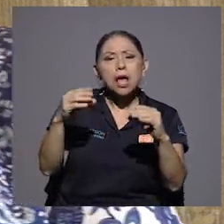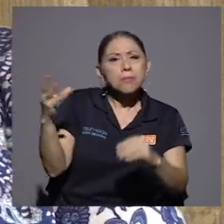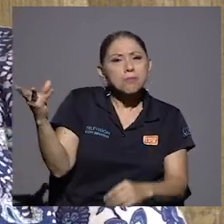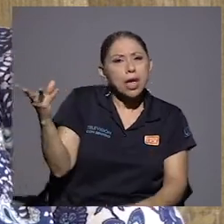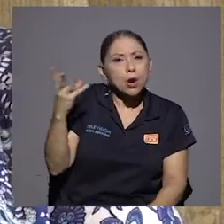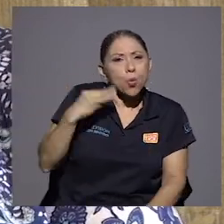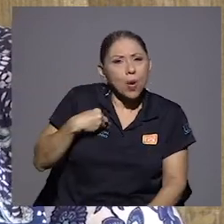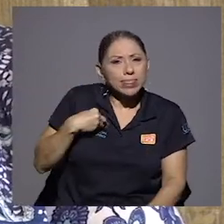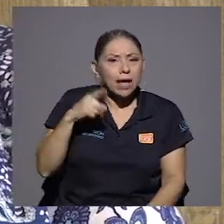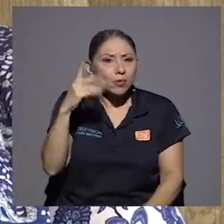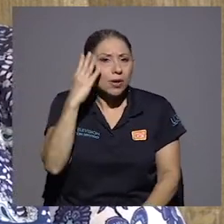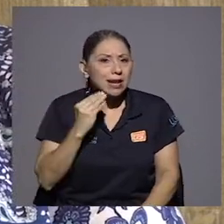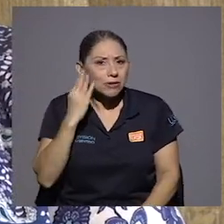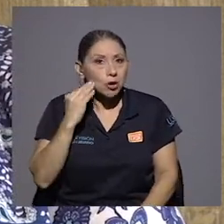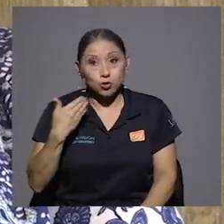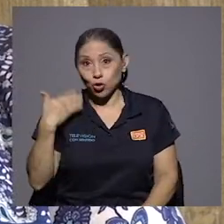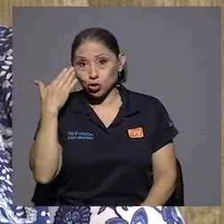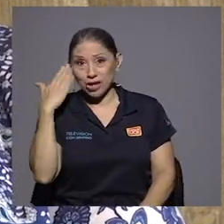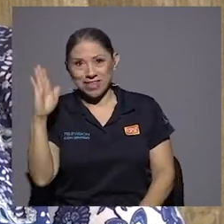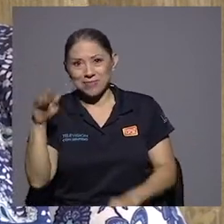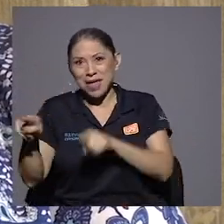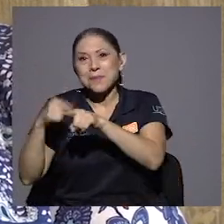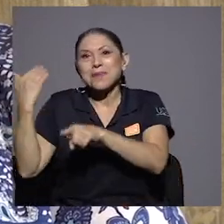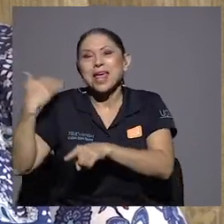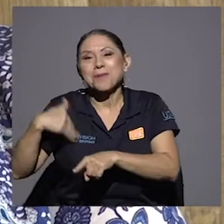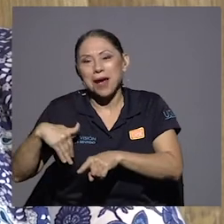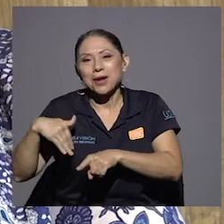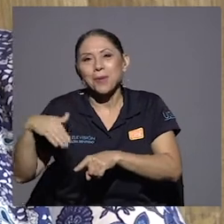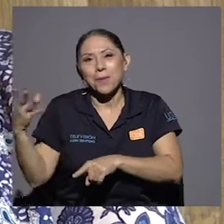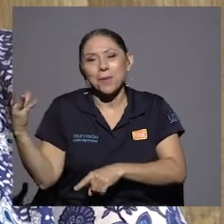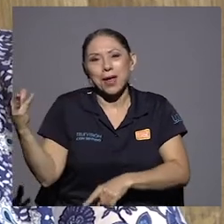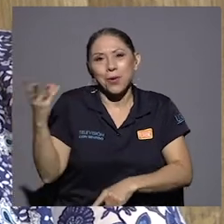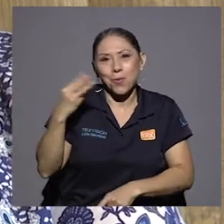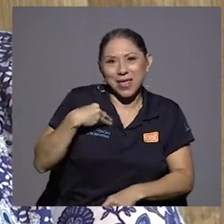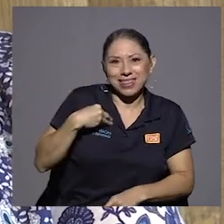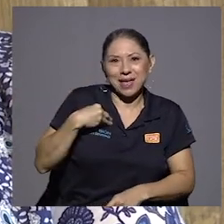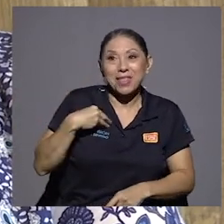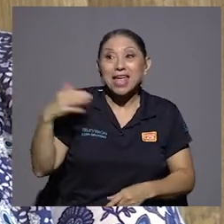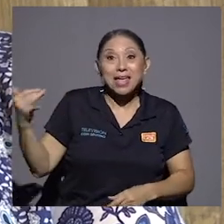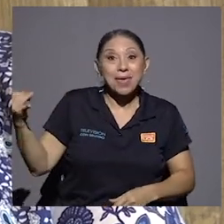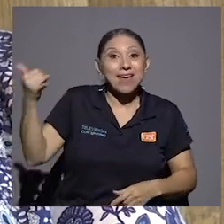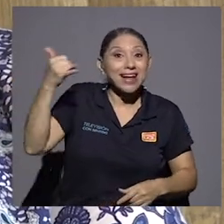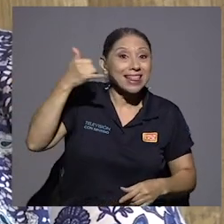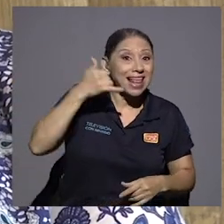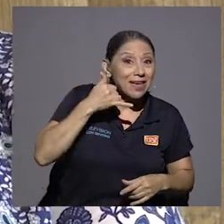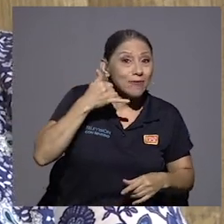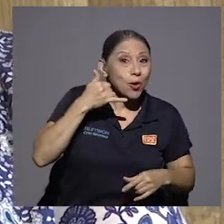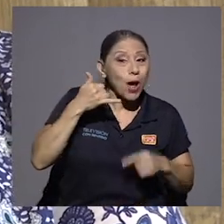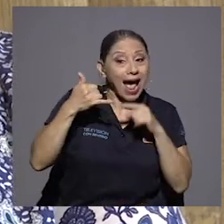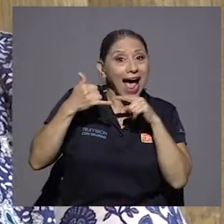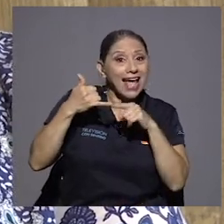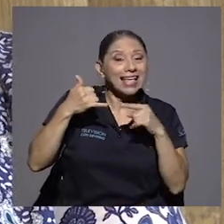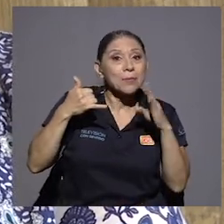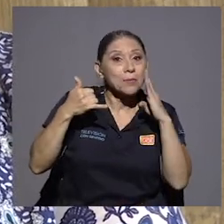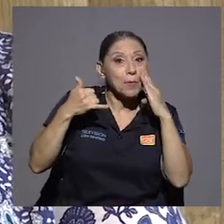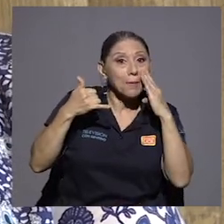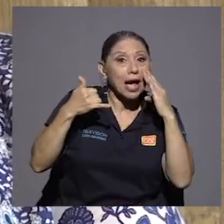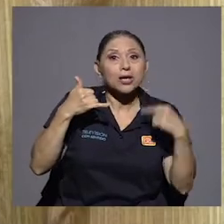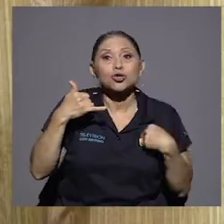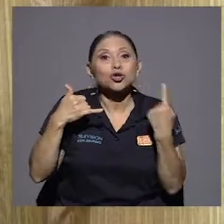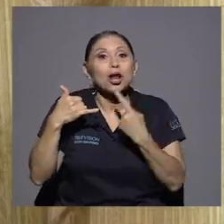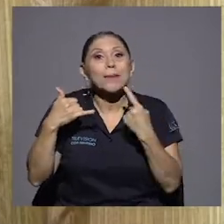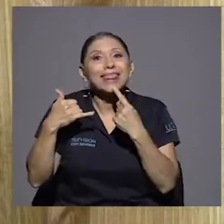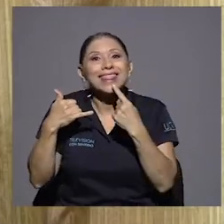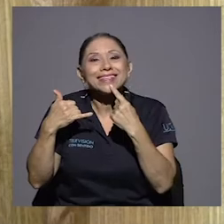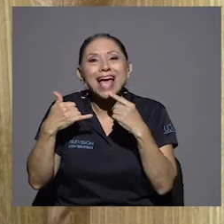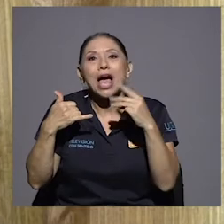sabía, mi hermano, que me ponía en el teléfono a mi mamá, y yo solo decía, papá, papá, papá, y cuando colgaba el teléfono,